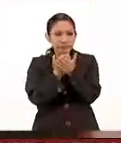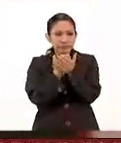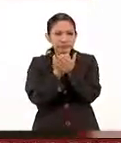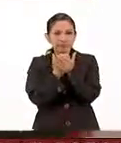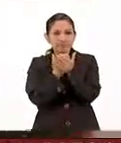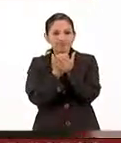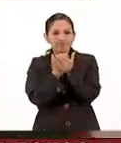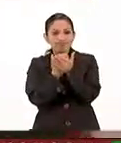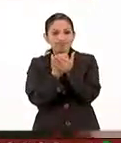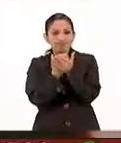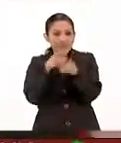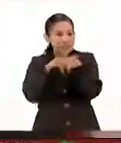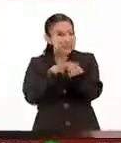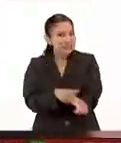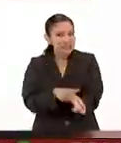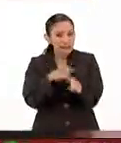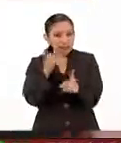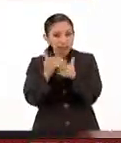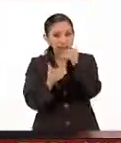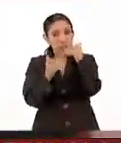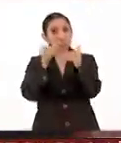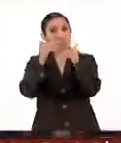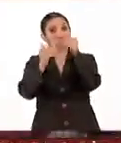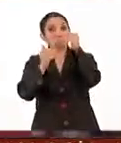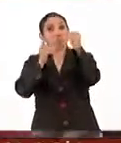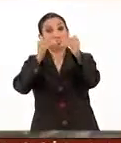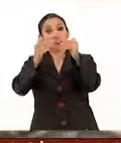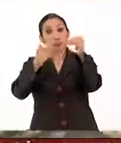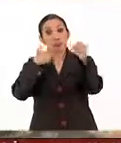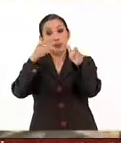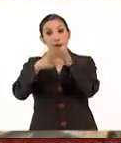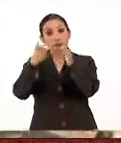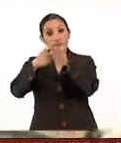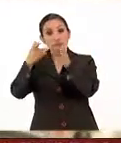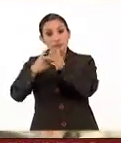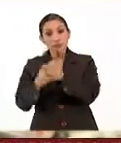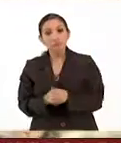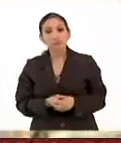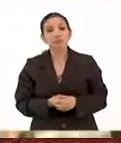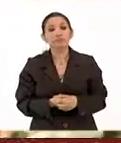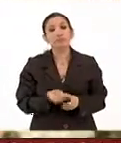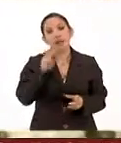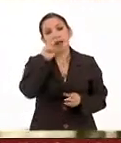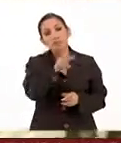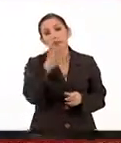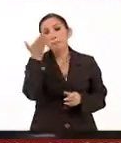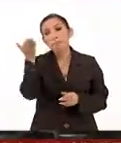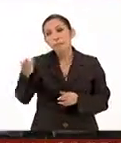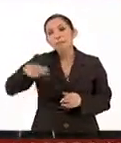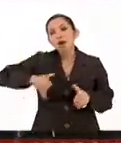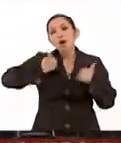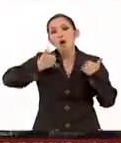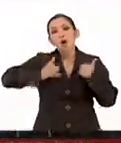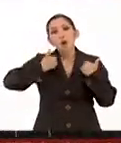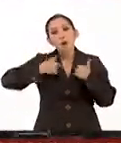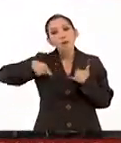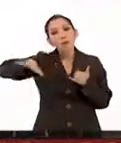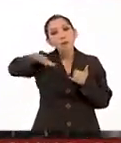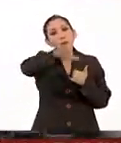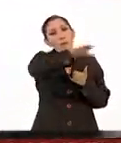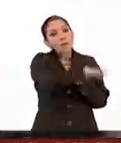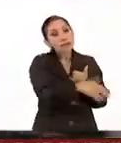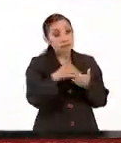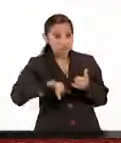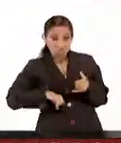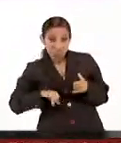mantiene un crecimiento constante, va a demandar de chicos que estén, digamos,